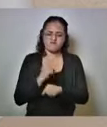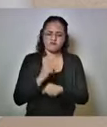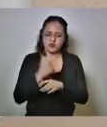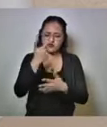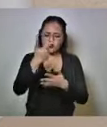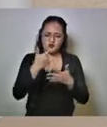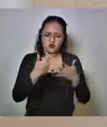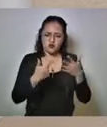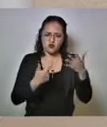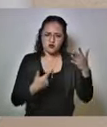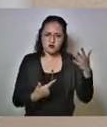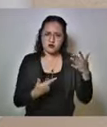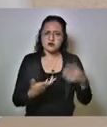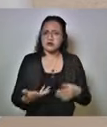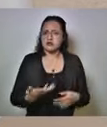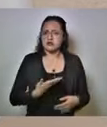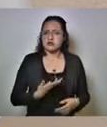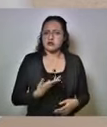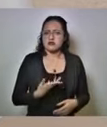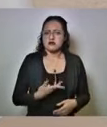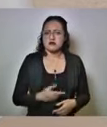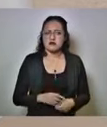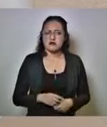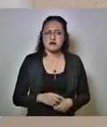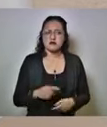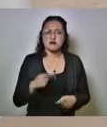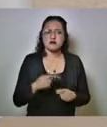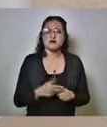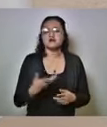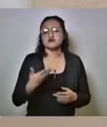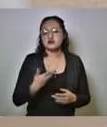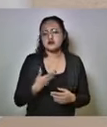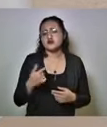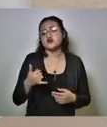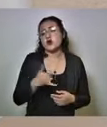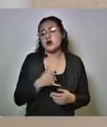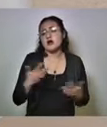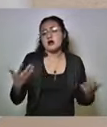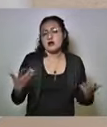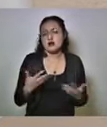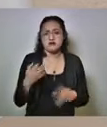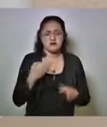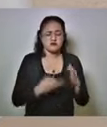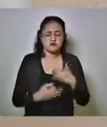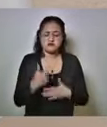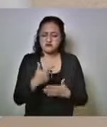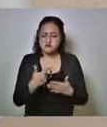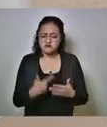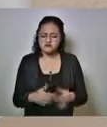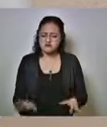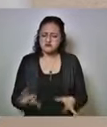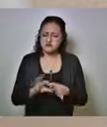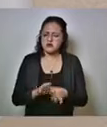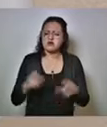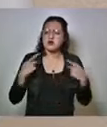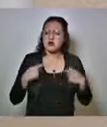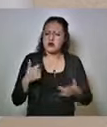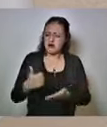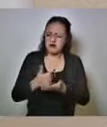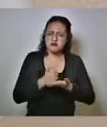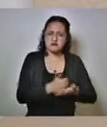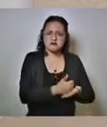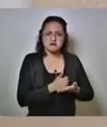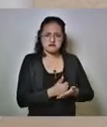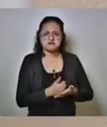formamos básicamente ¿quién? su servidor con la colaboración de muchas personas